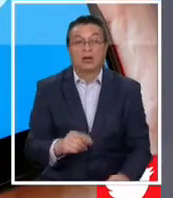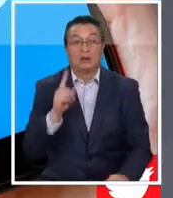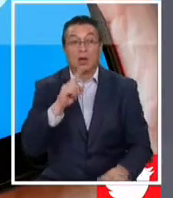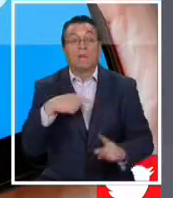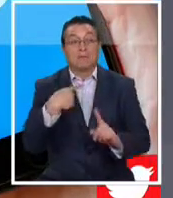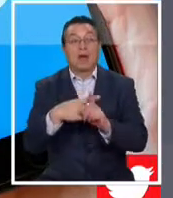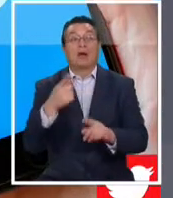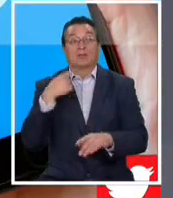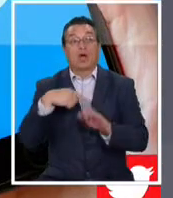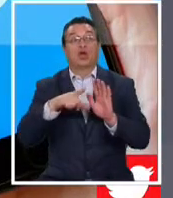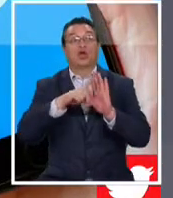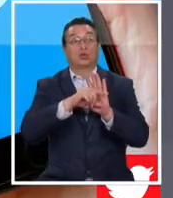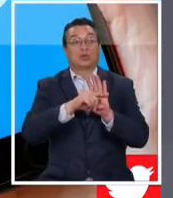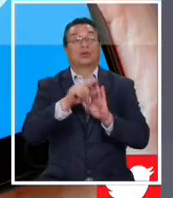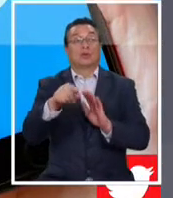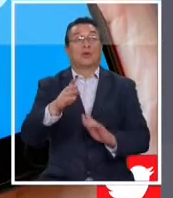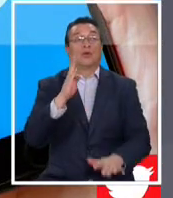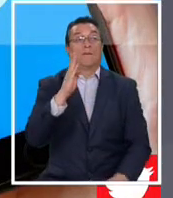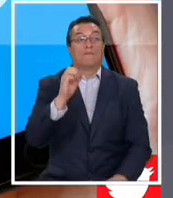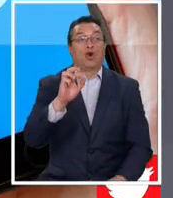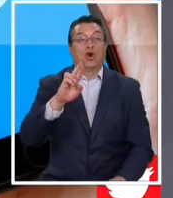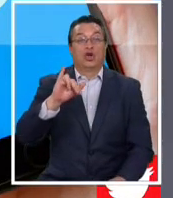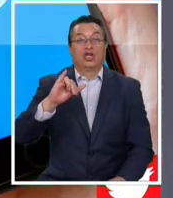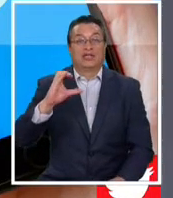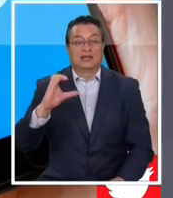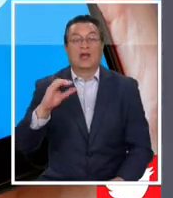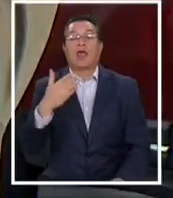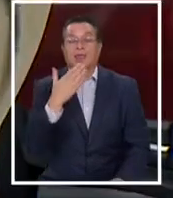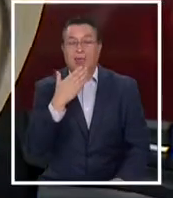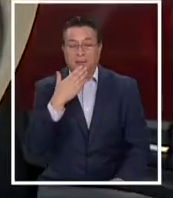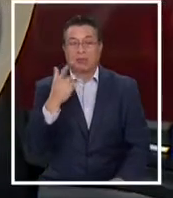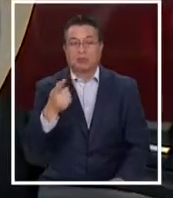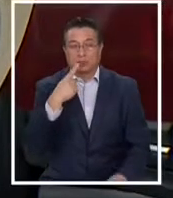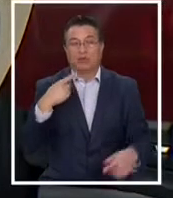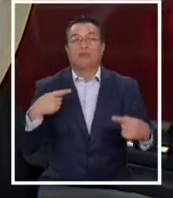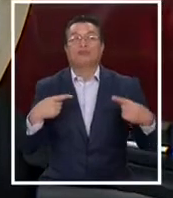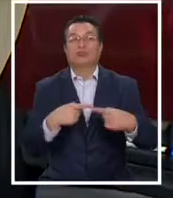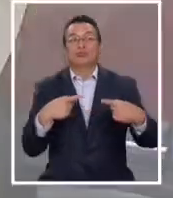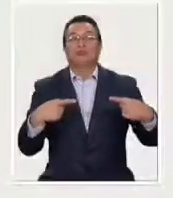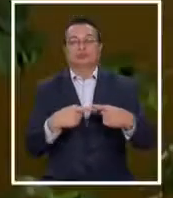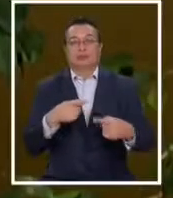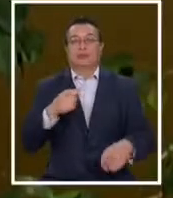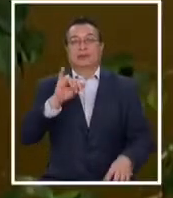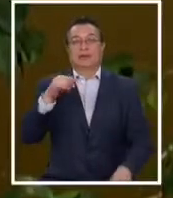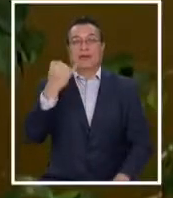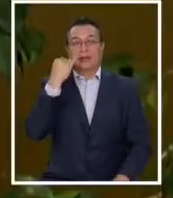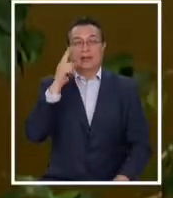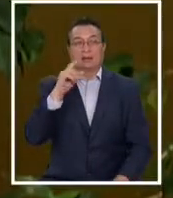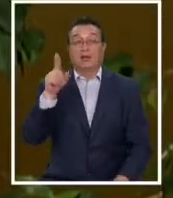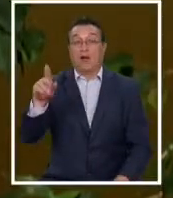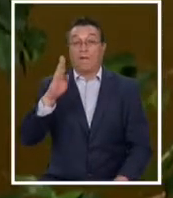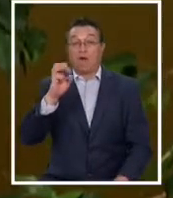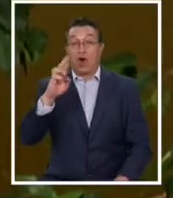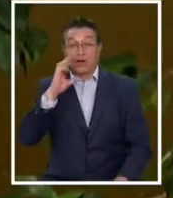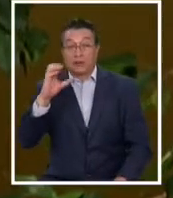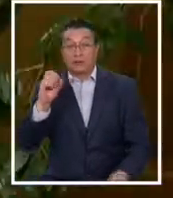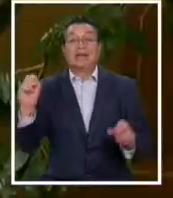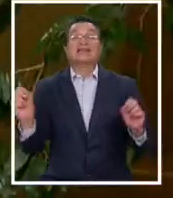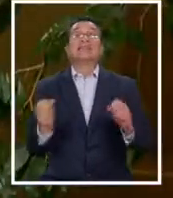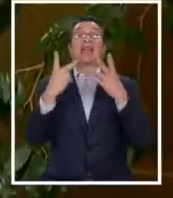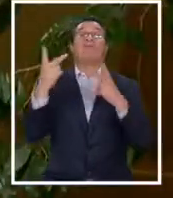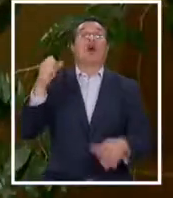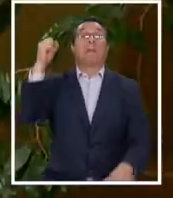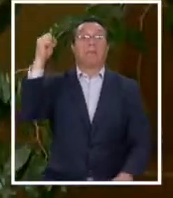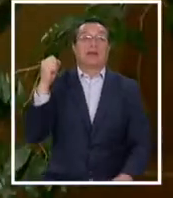sumó por Twitter el también candidato presidencial Gabriel Boric, quien acumula recientes encontrones con Giles. Boric le salvó el pellejo a Piñera.